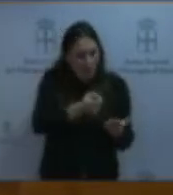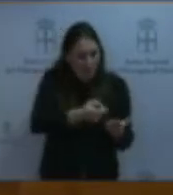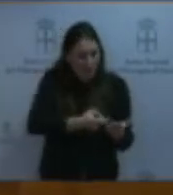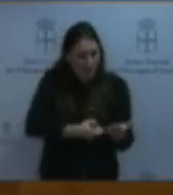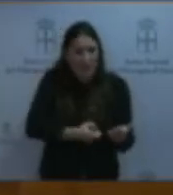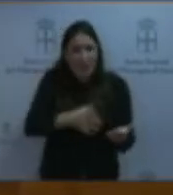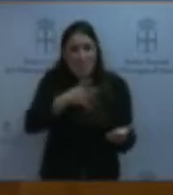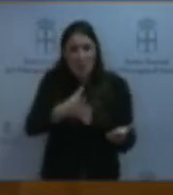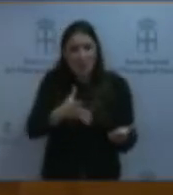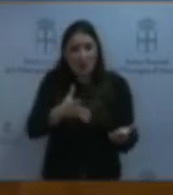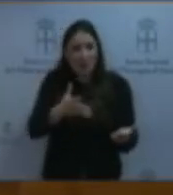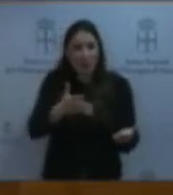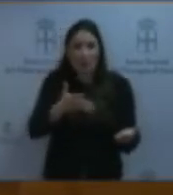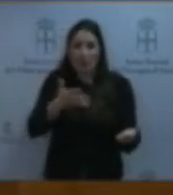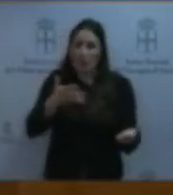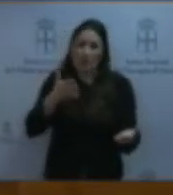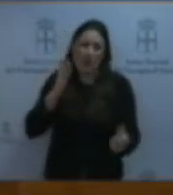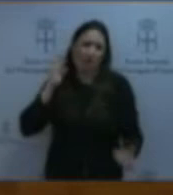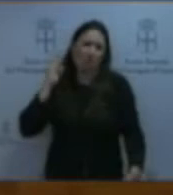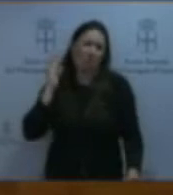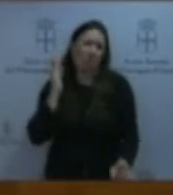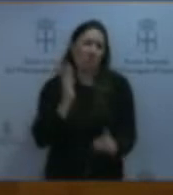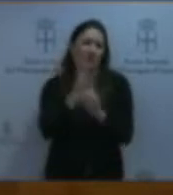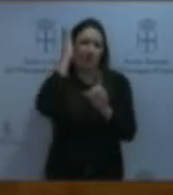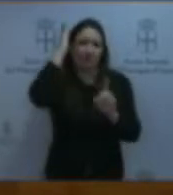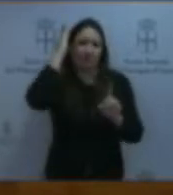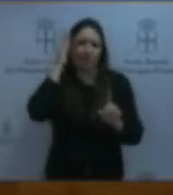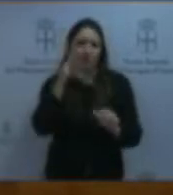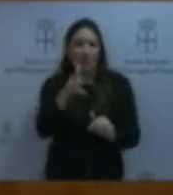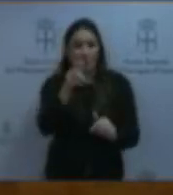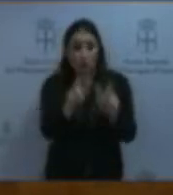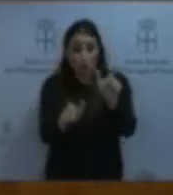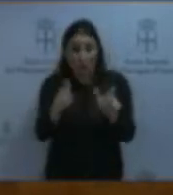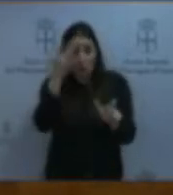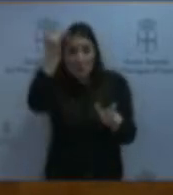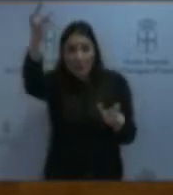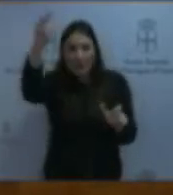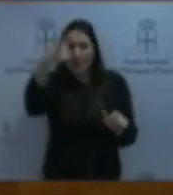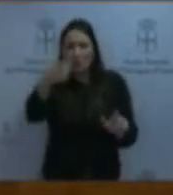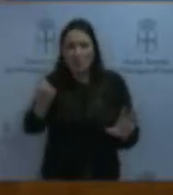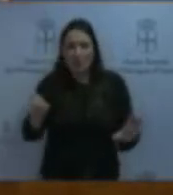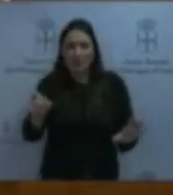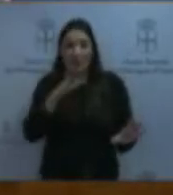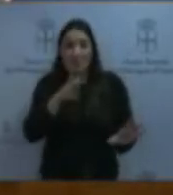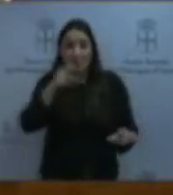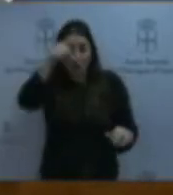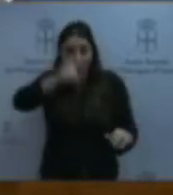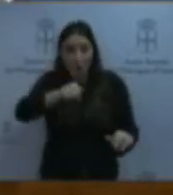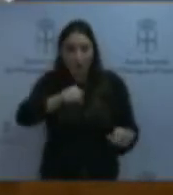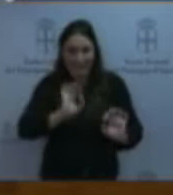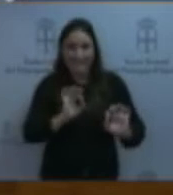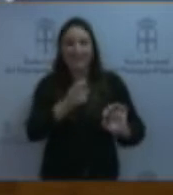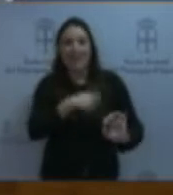las mayores violaciones de derechos humanos? Dejen de imaginar que estoy hablando de España.